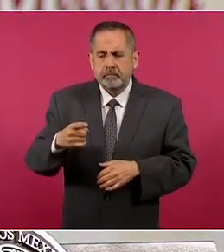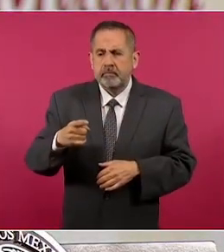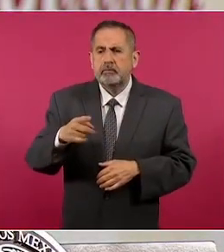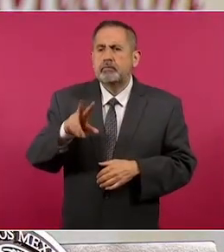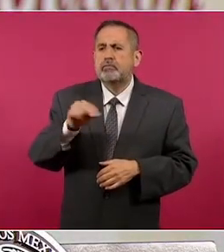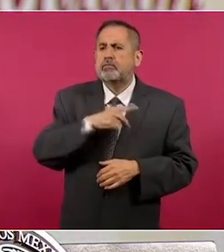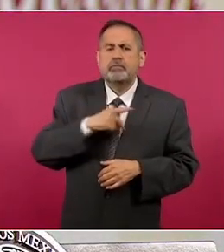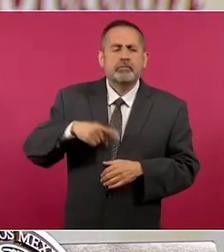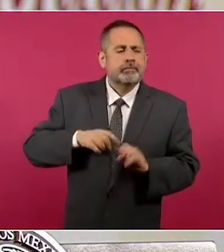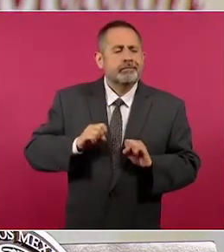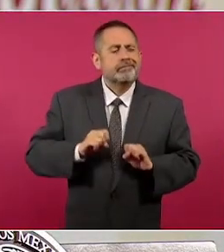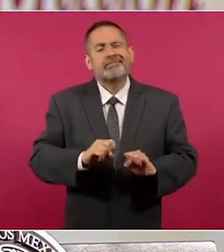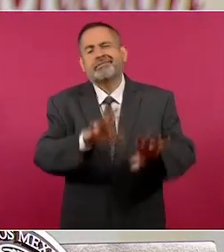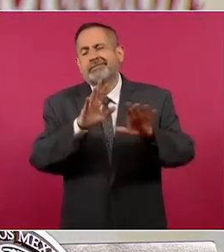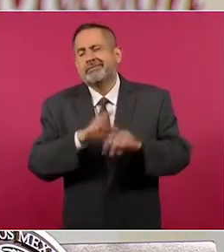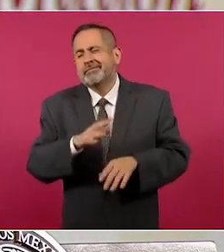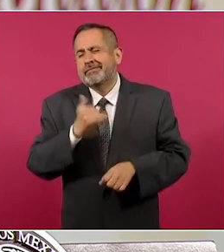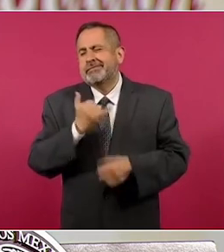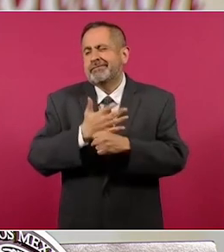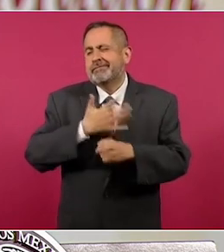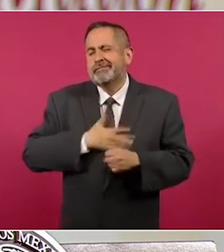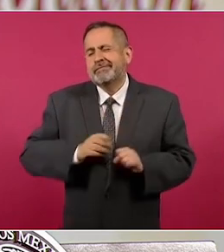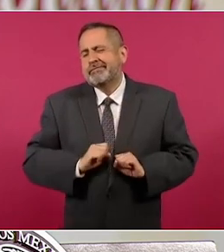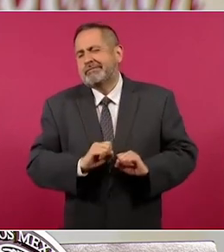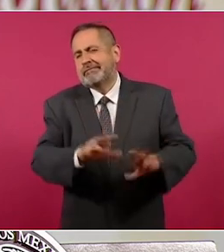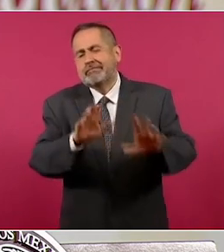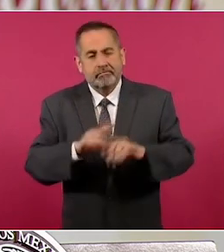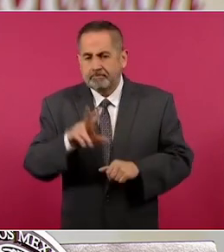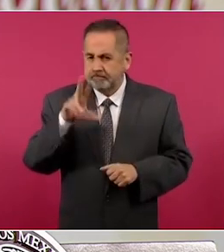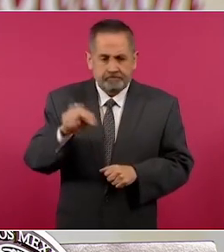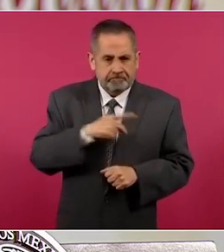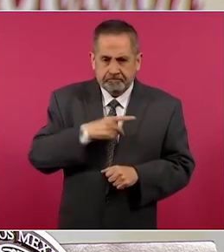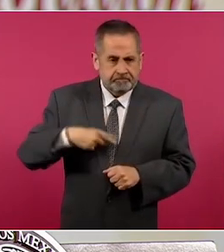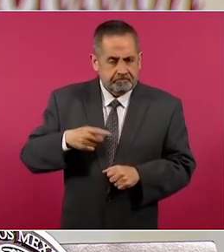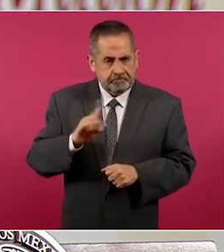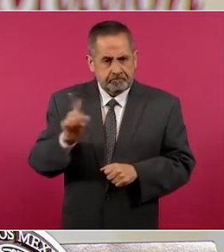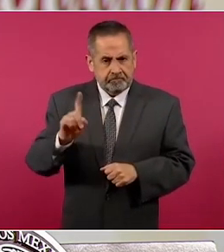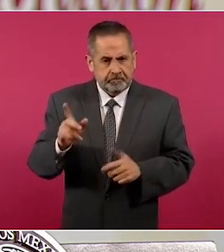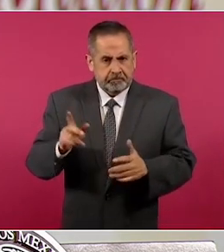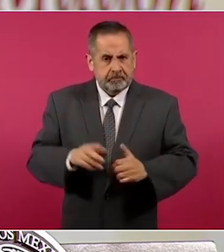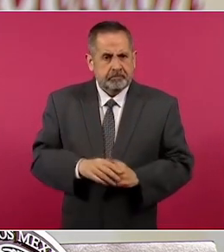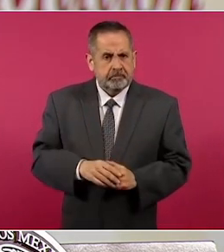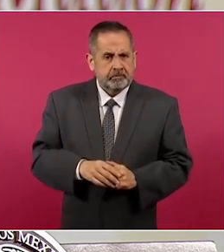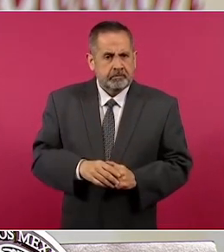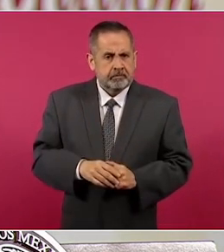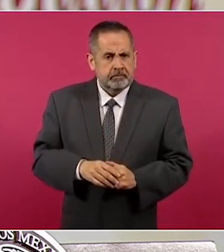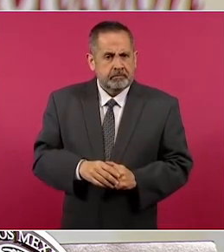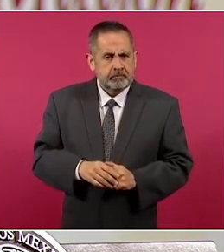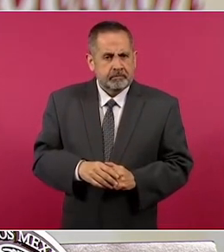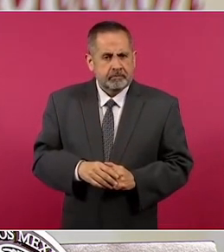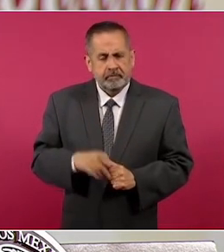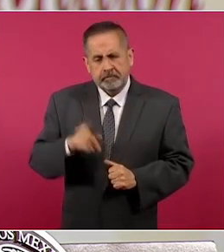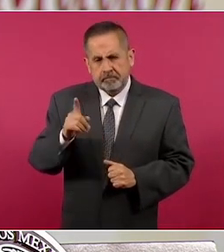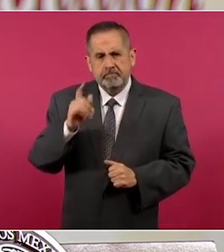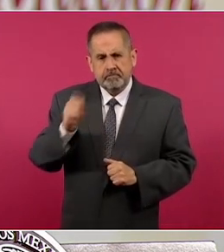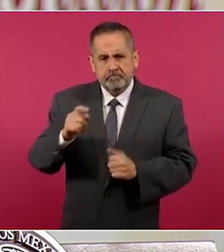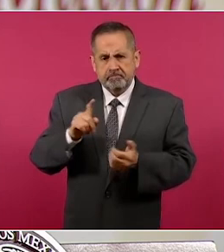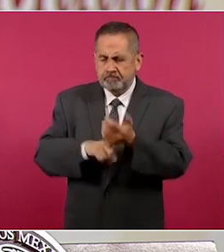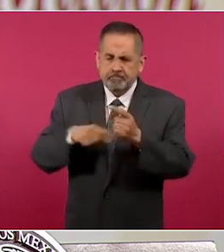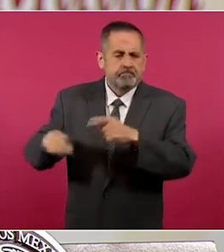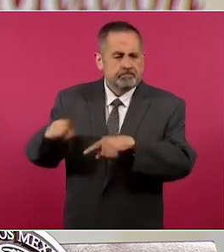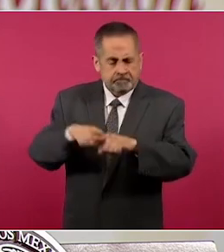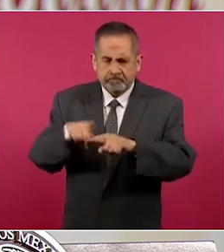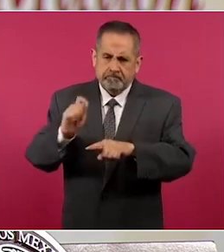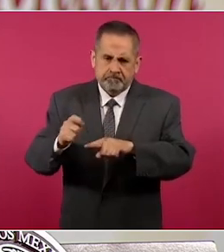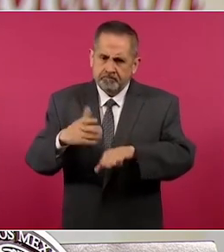ninguna injusticia y no debe de pasar sin ninguna consecuencia este